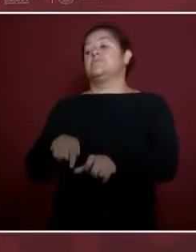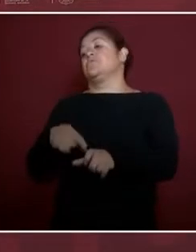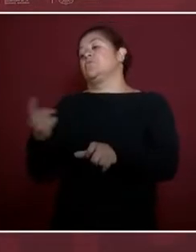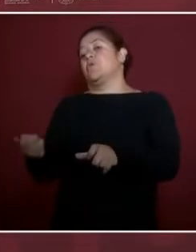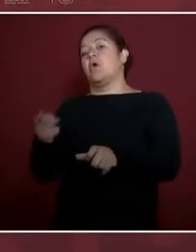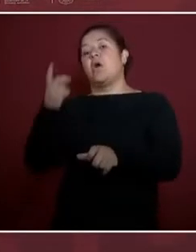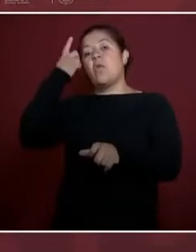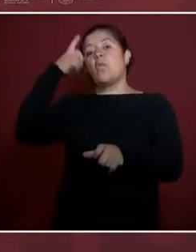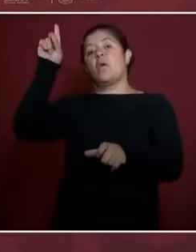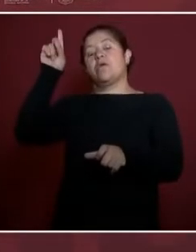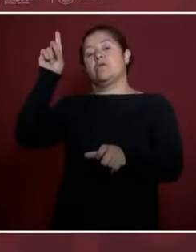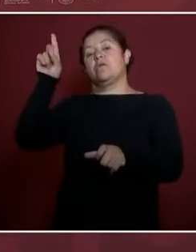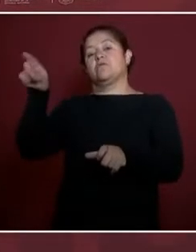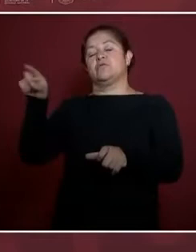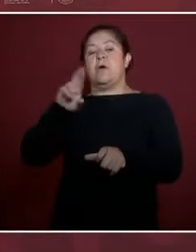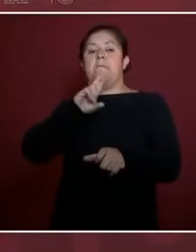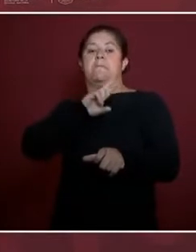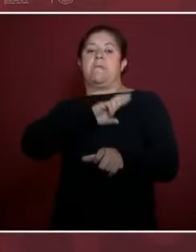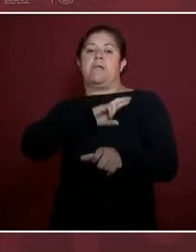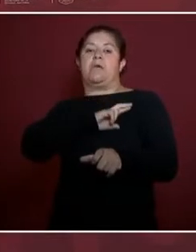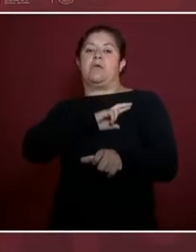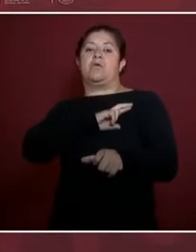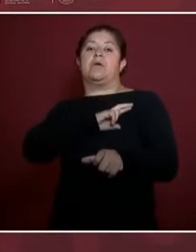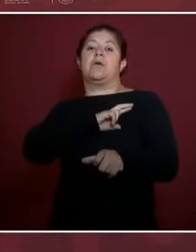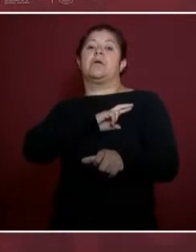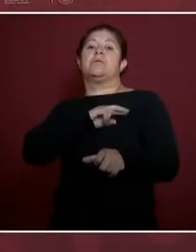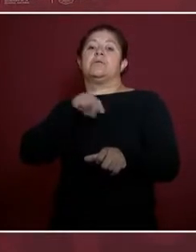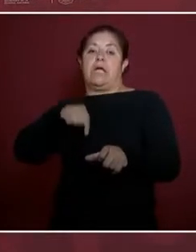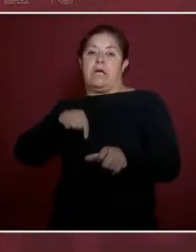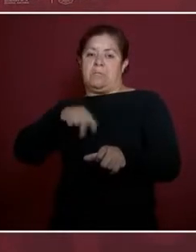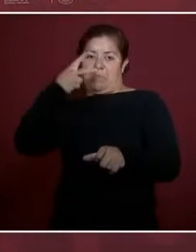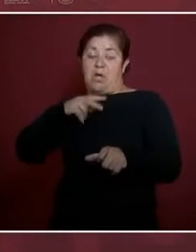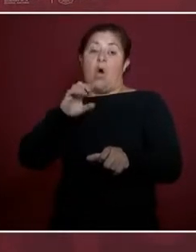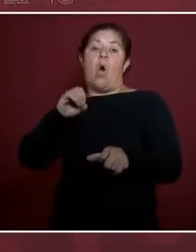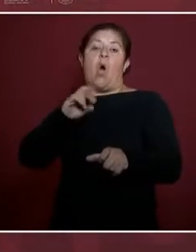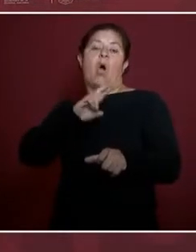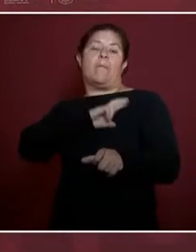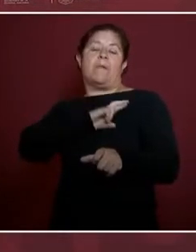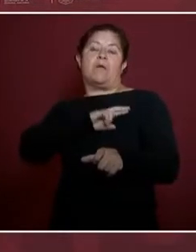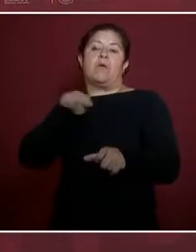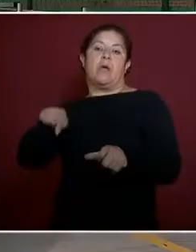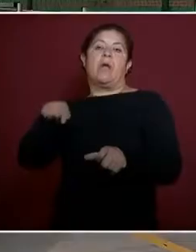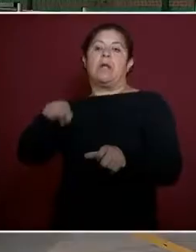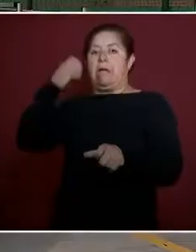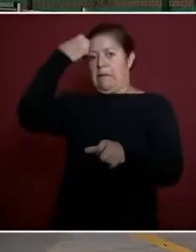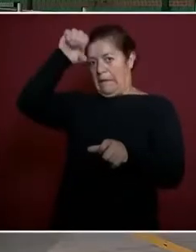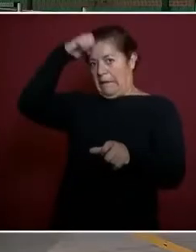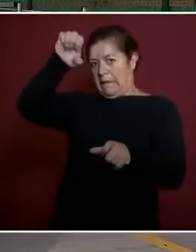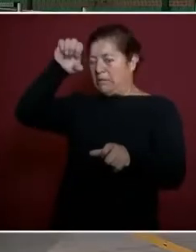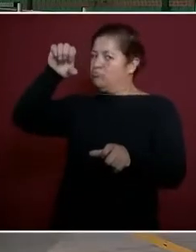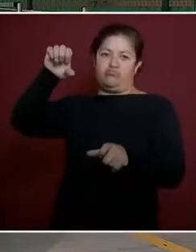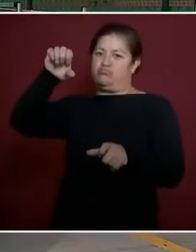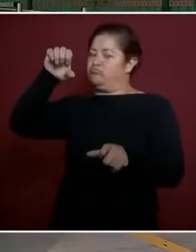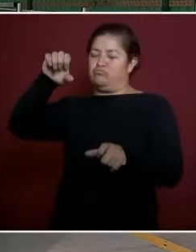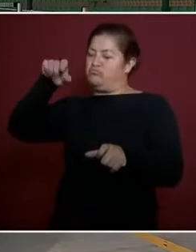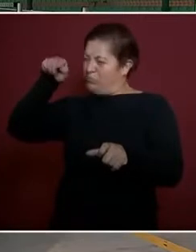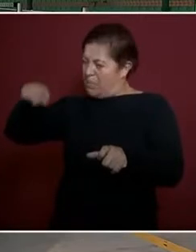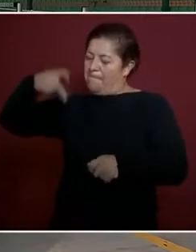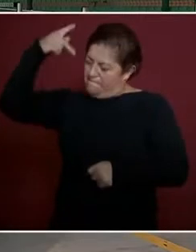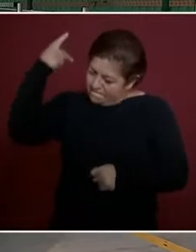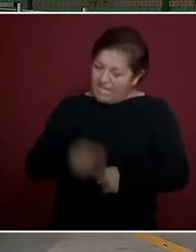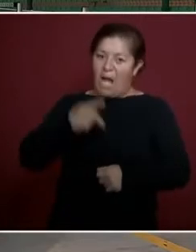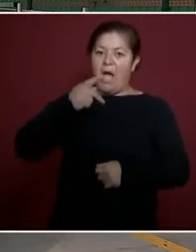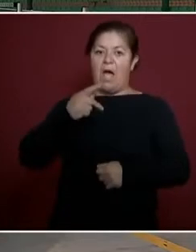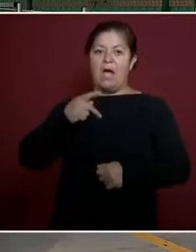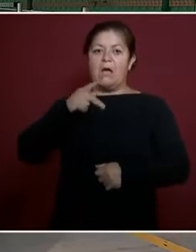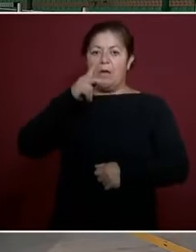empresas particulares, nacionales o extranjeras, queremos que sean del pueblo de México, patrimonio